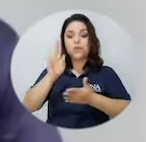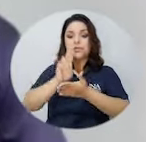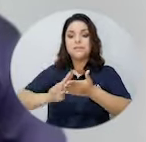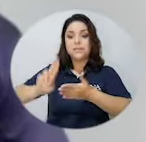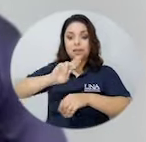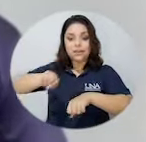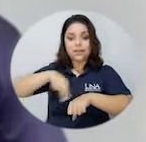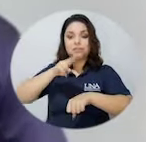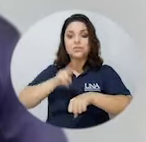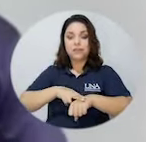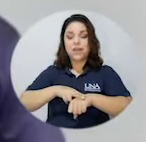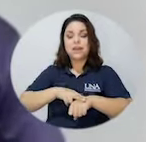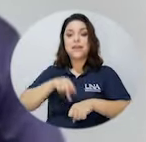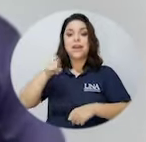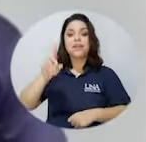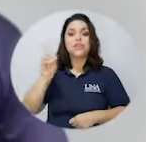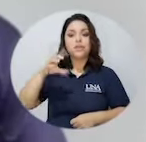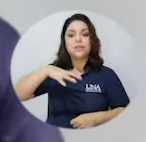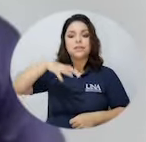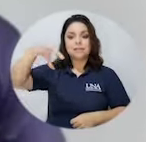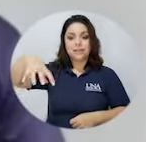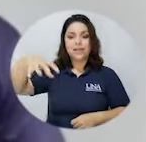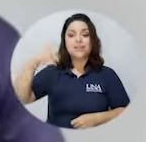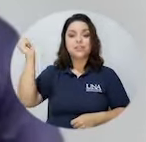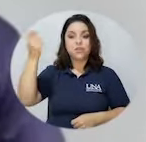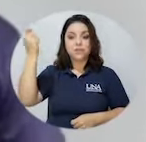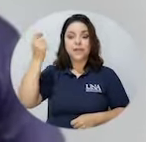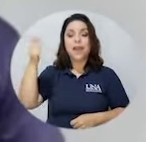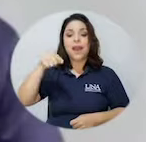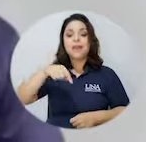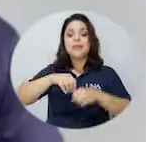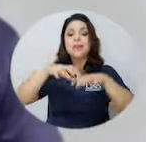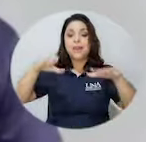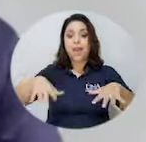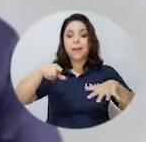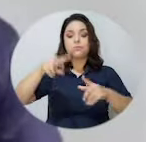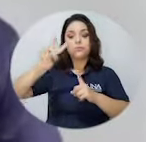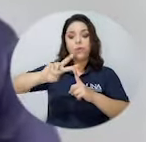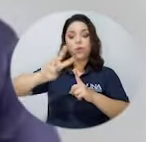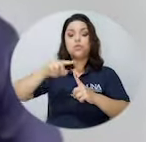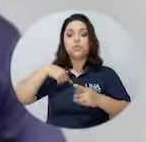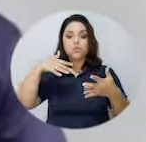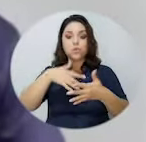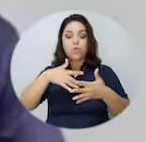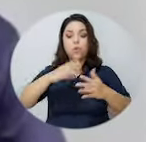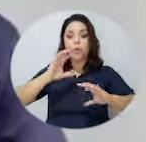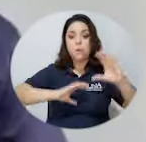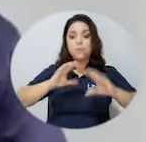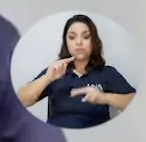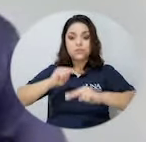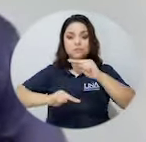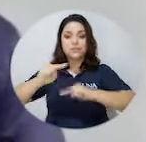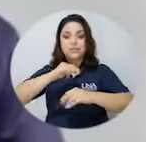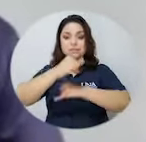Nacional, nacer en la región achorotega. En el campus Nicoya yo estudio comercio y negocios internacionales y el